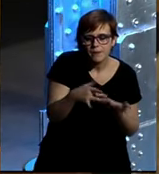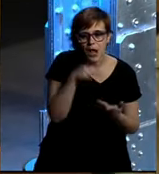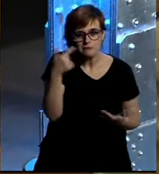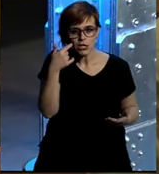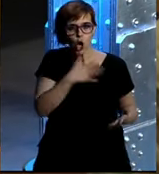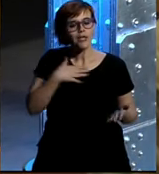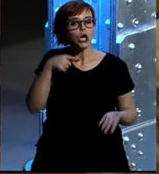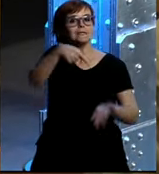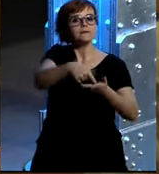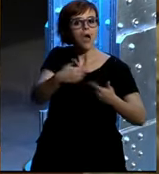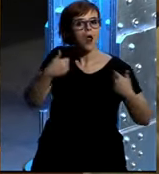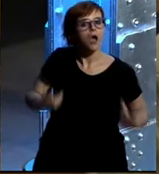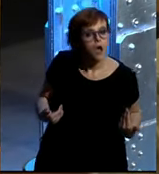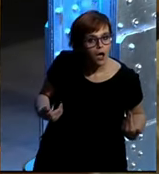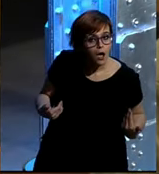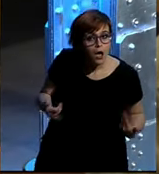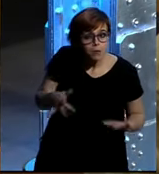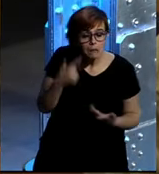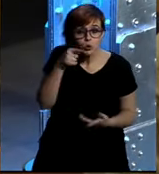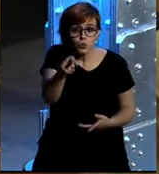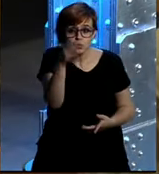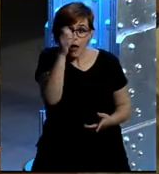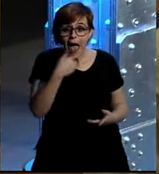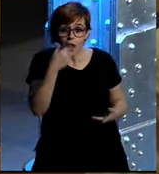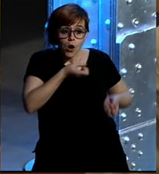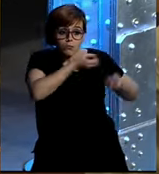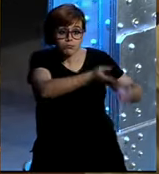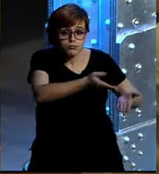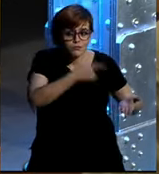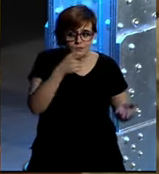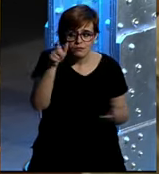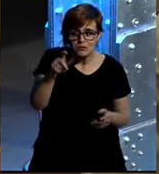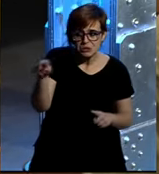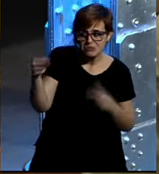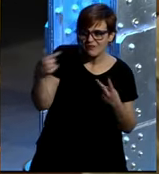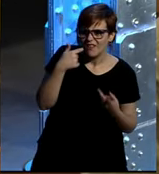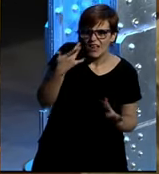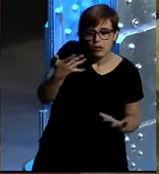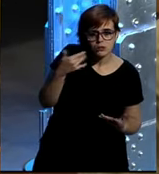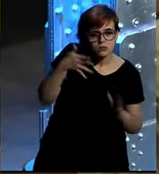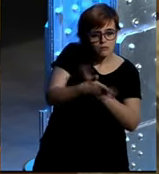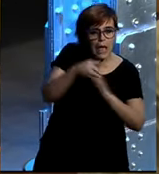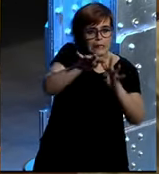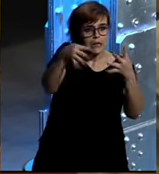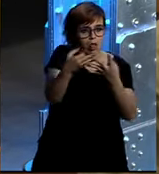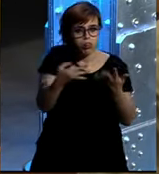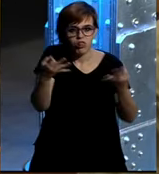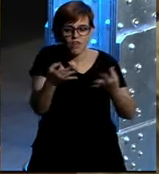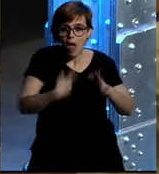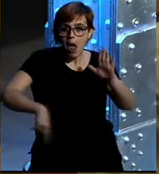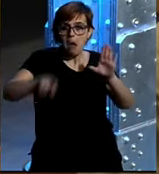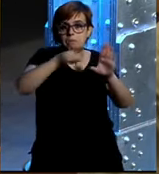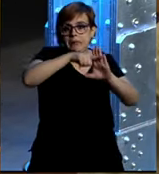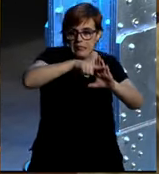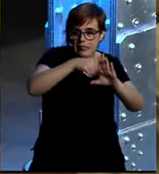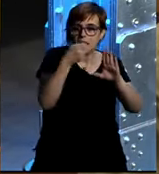bueno es que yo quiero estar bueno pero tienes algo que contar para empezar y te miran como hombre hay que estar si pero que tiene usted que contar porque hay que